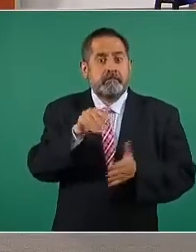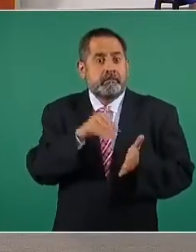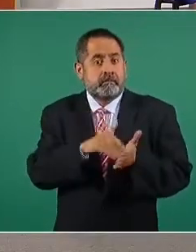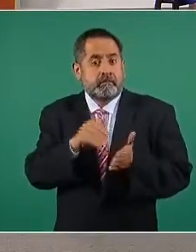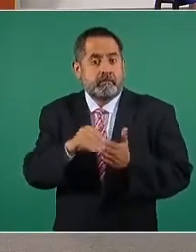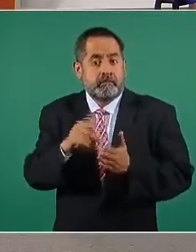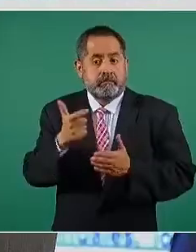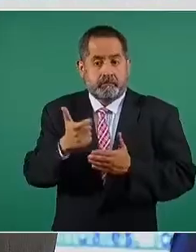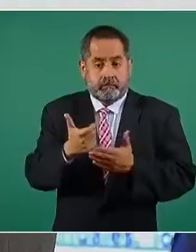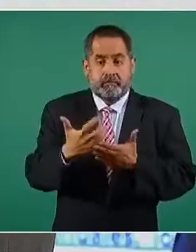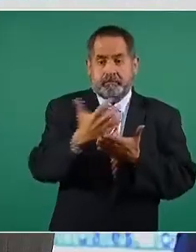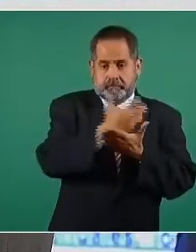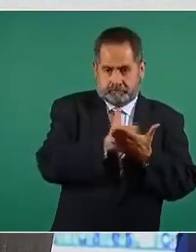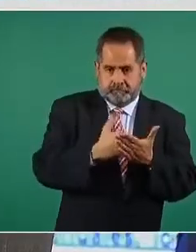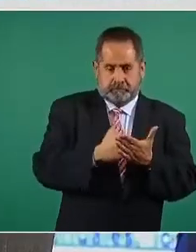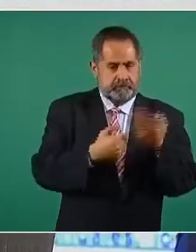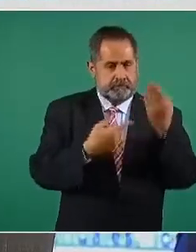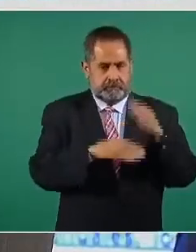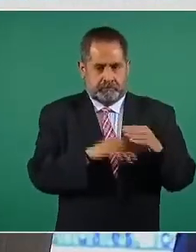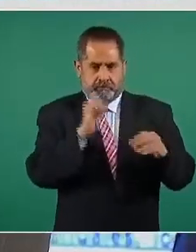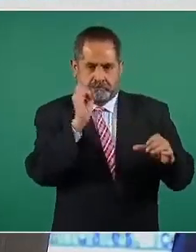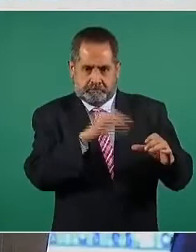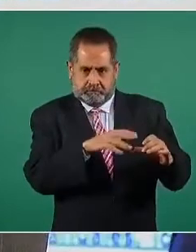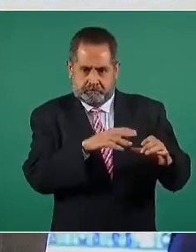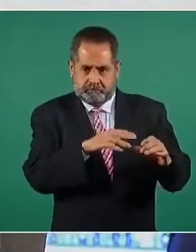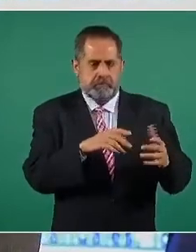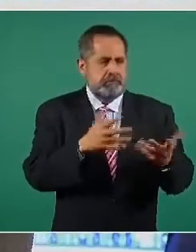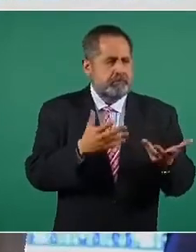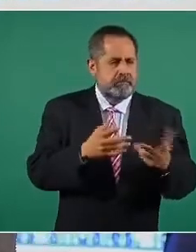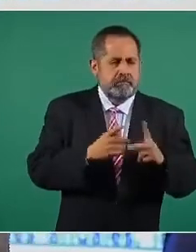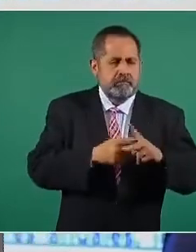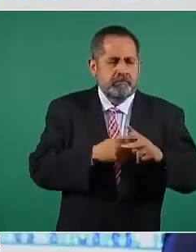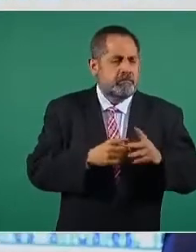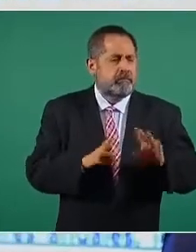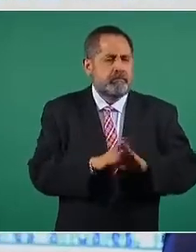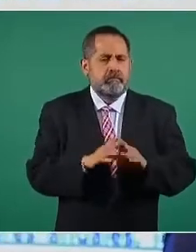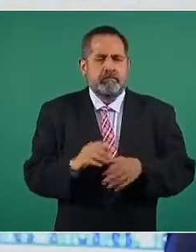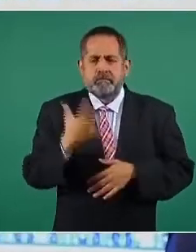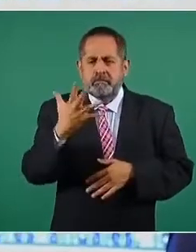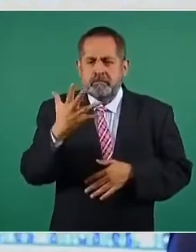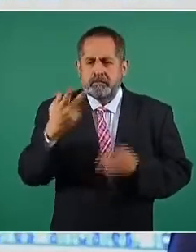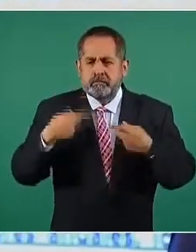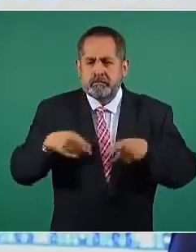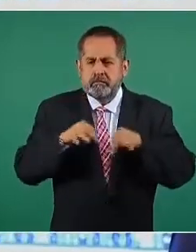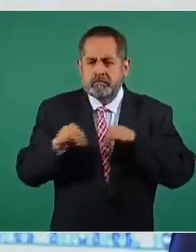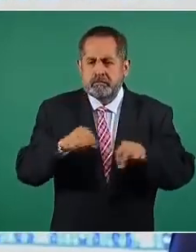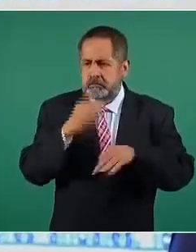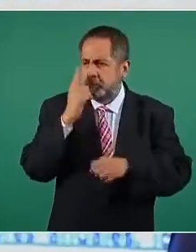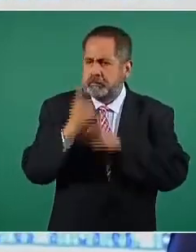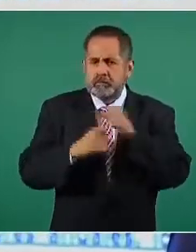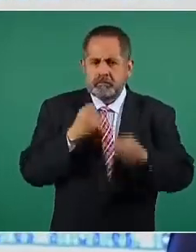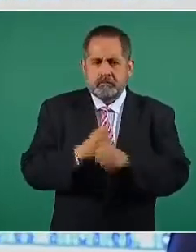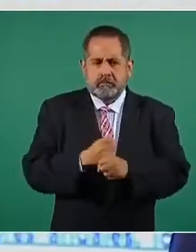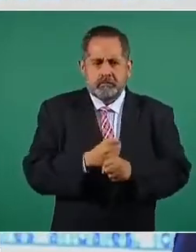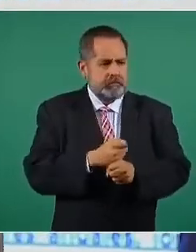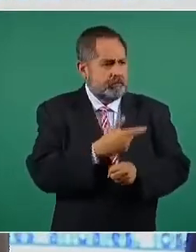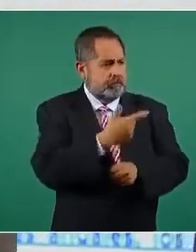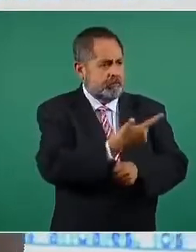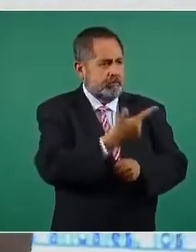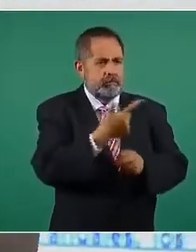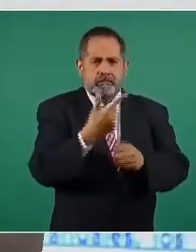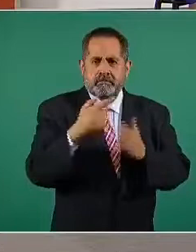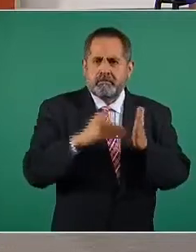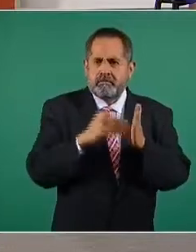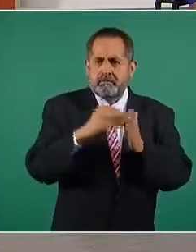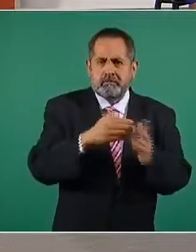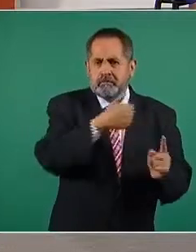pesos y sin embargo tiene un promedio de cinco trabajadores anuales los cuales en cinco años reciben siete millones de pesos.